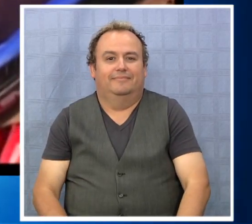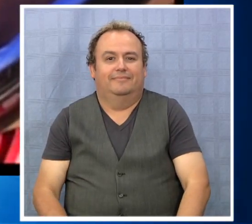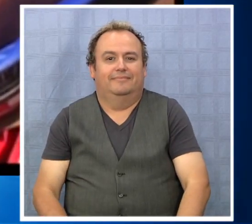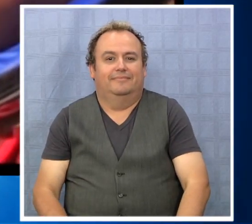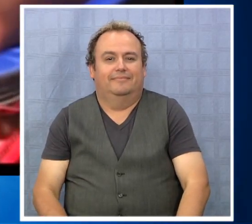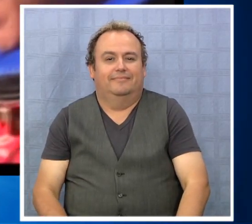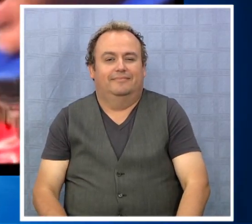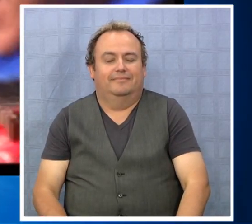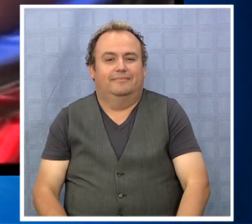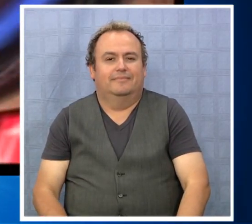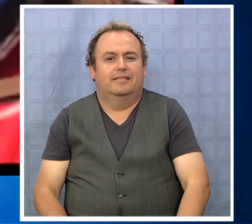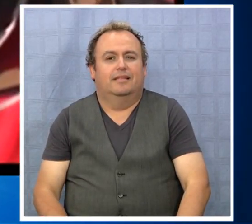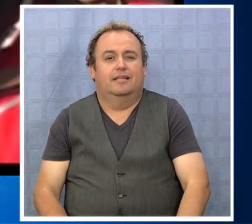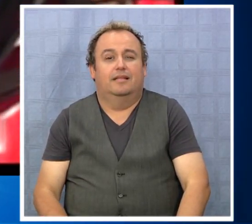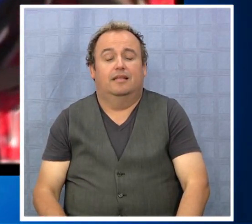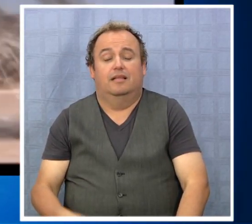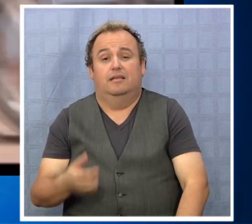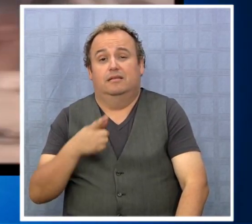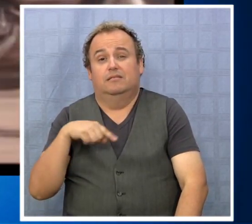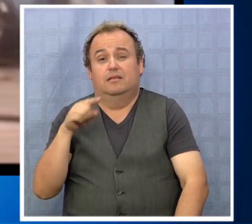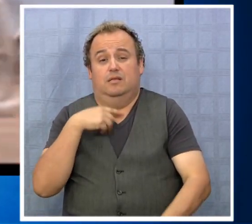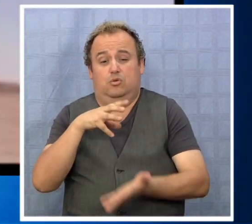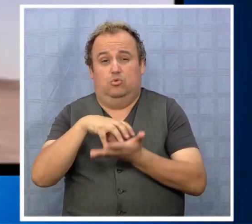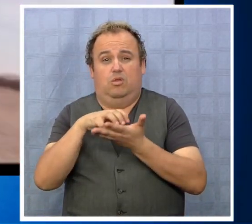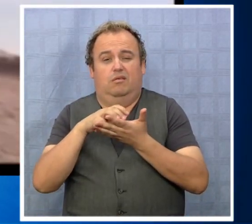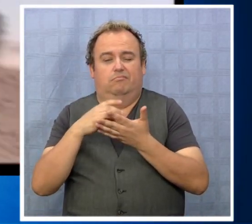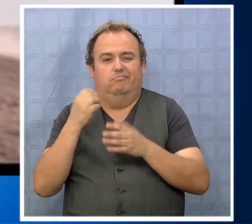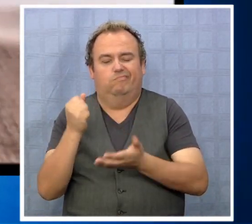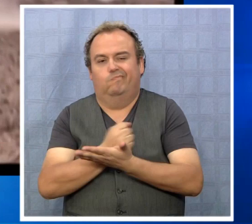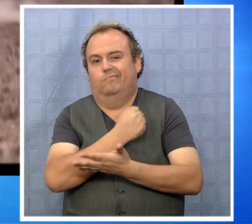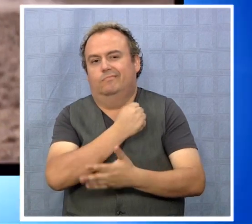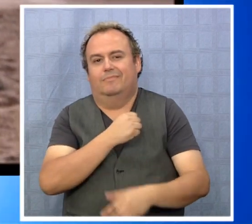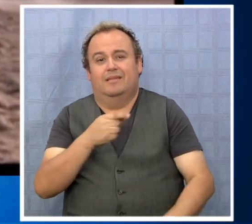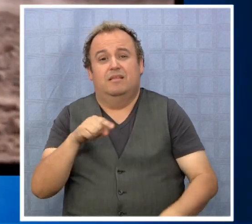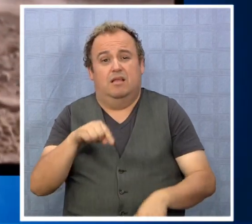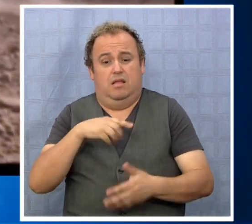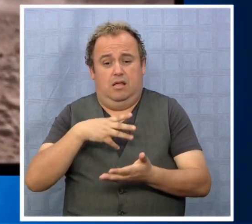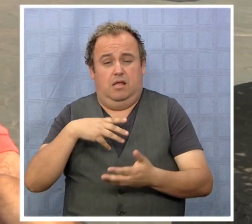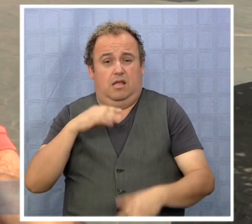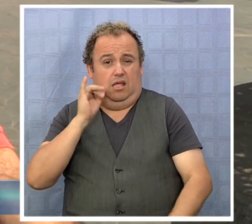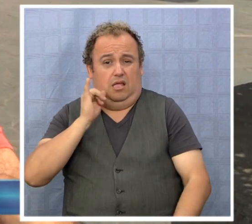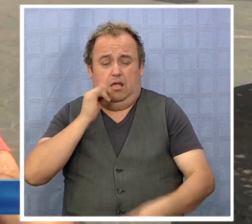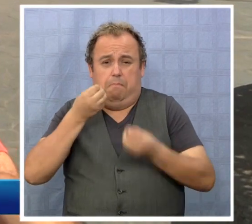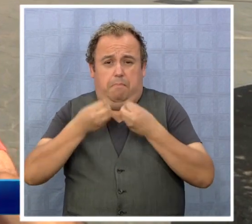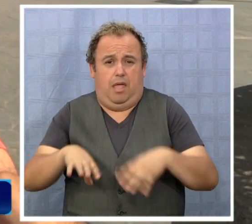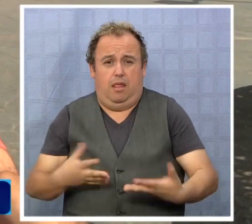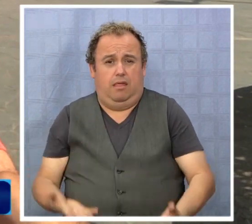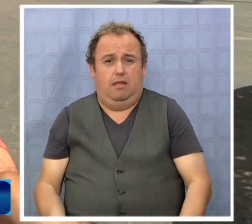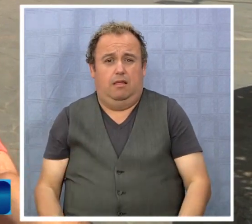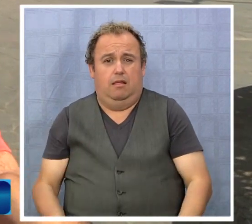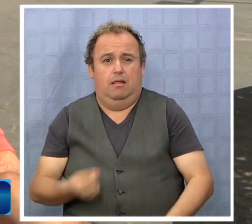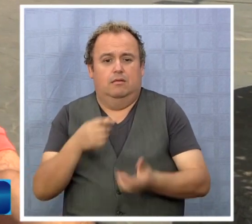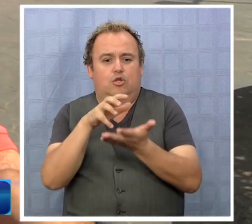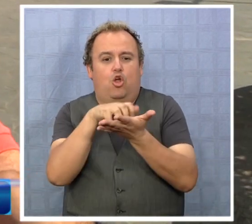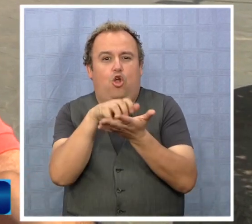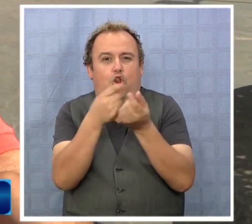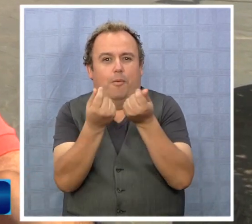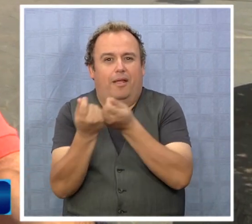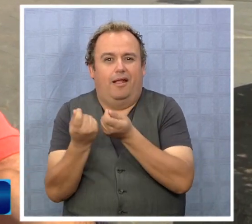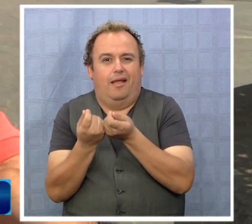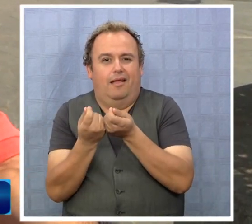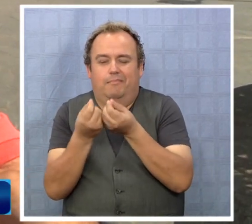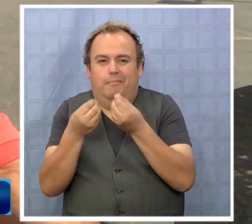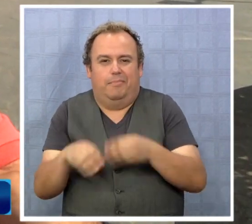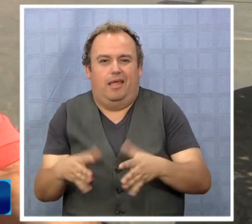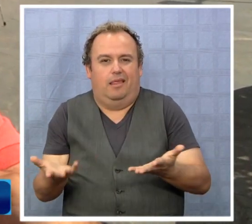Va a ser un impacto en la ciudad, claro que sí. La ciudad pierde, pierde su parte económica. Que llegue la gente, la